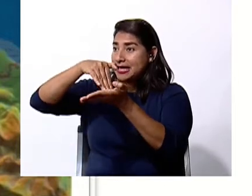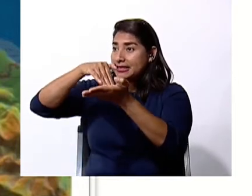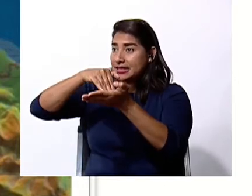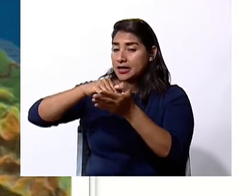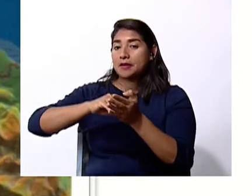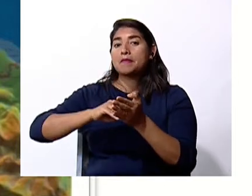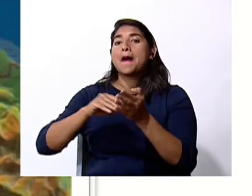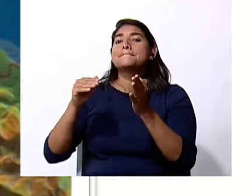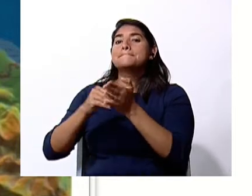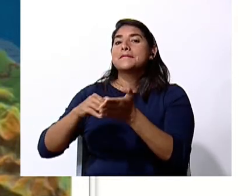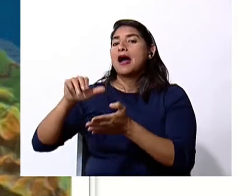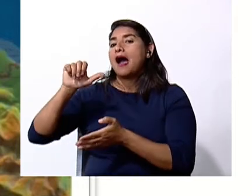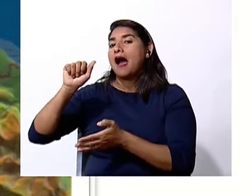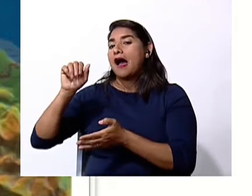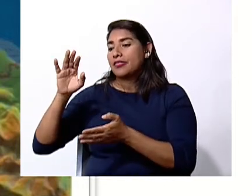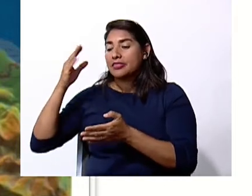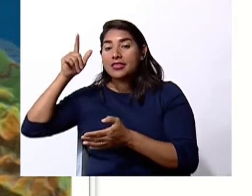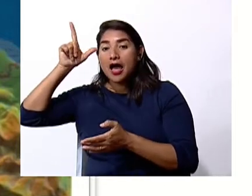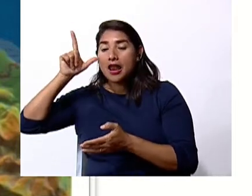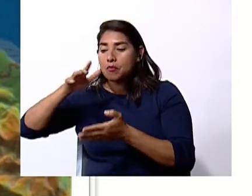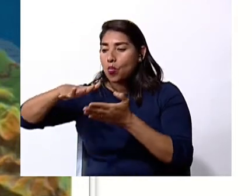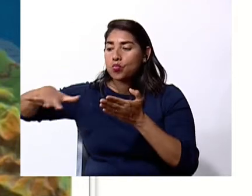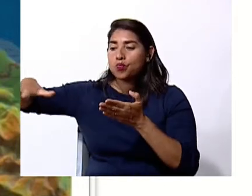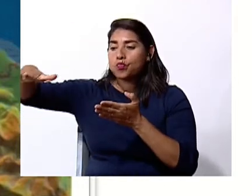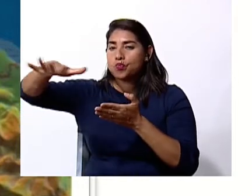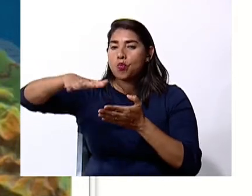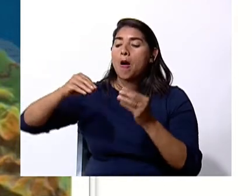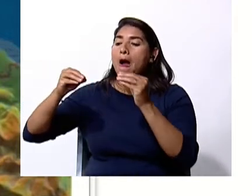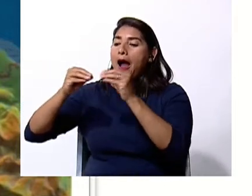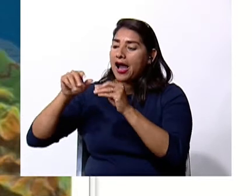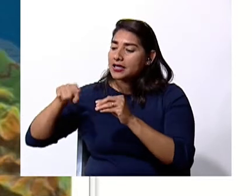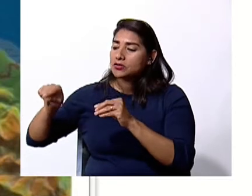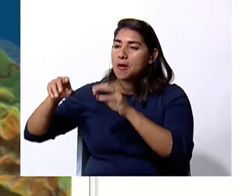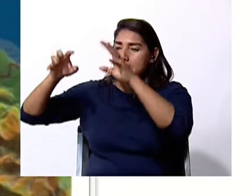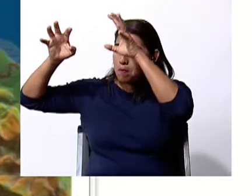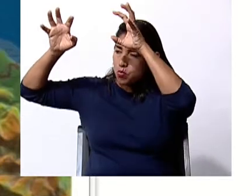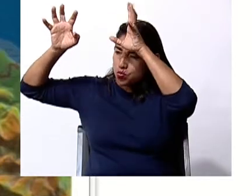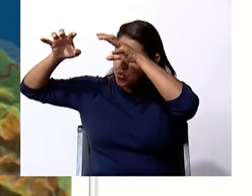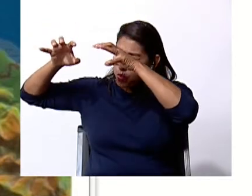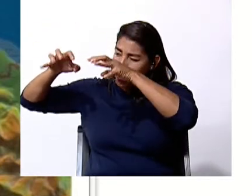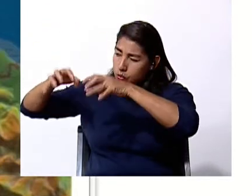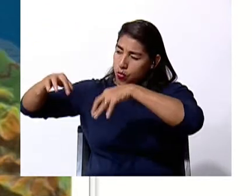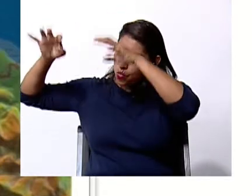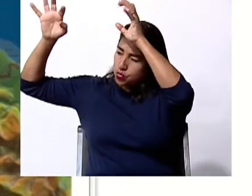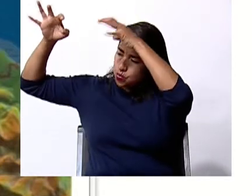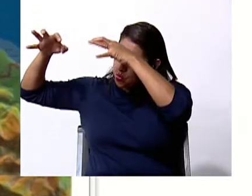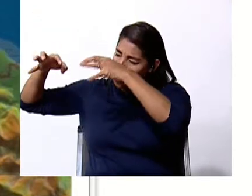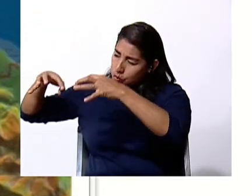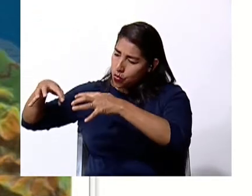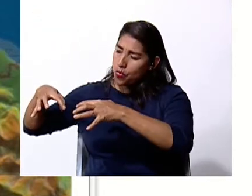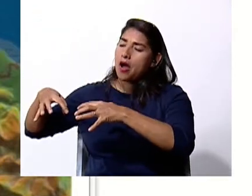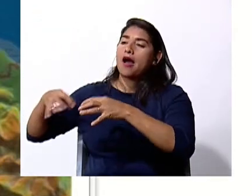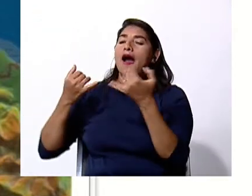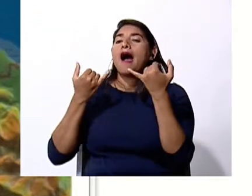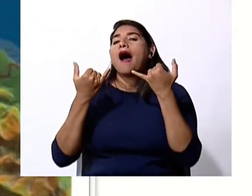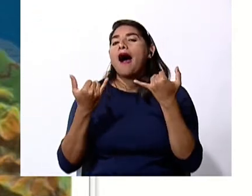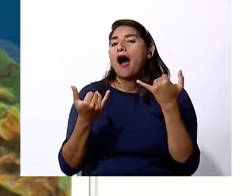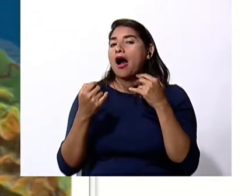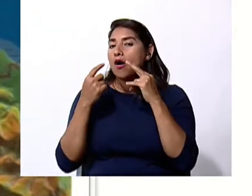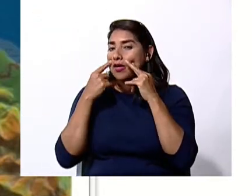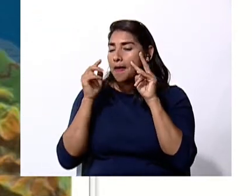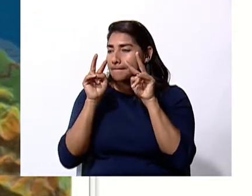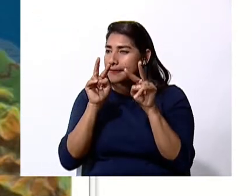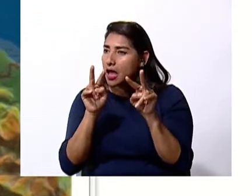vertiente atlántica esa es donde es más lluvioso por lo que ya te expliqué ahora quiero que